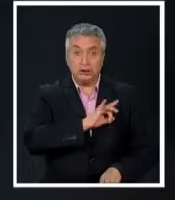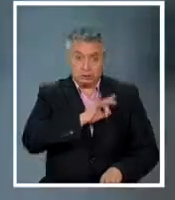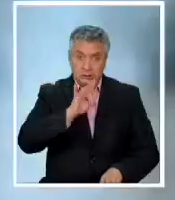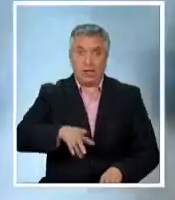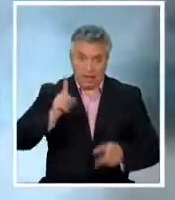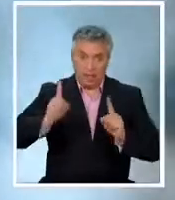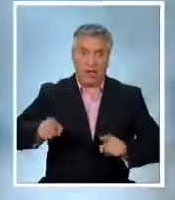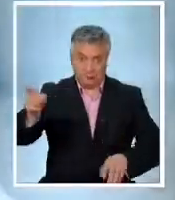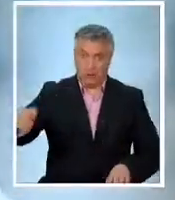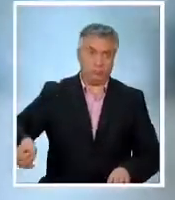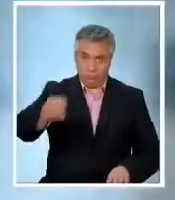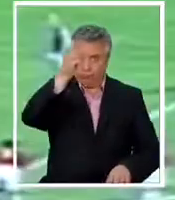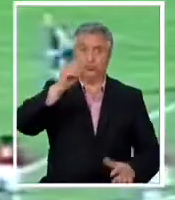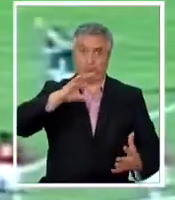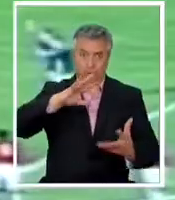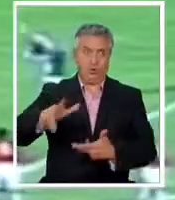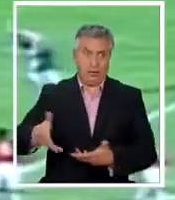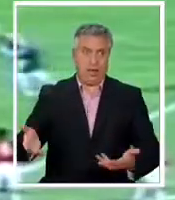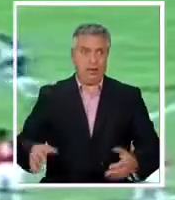mundial